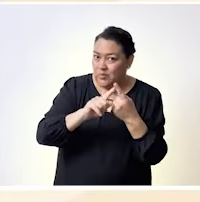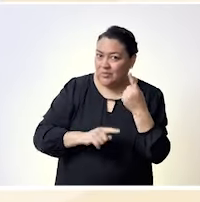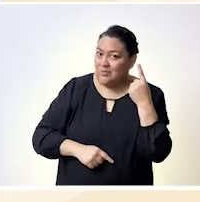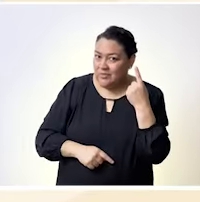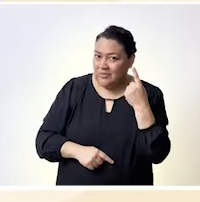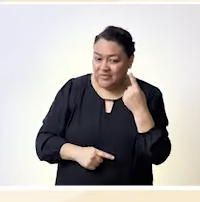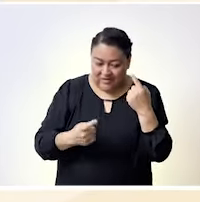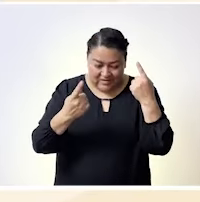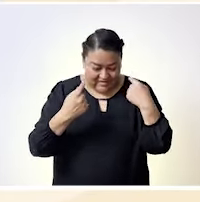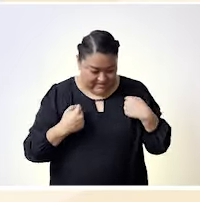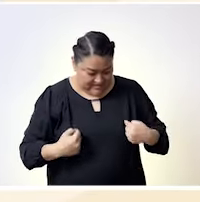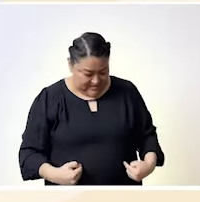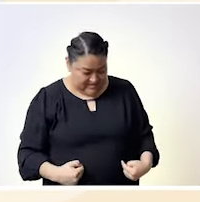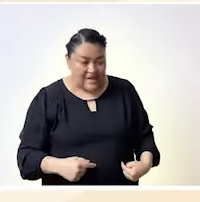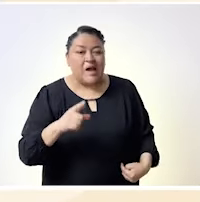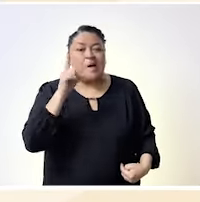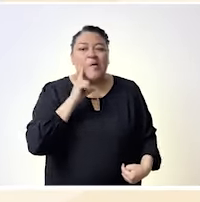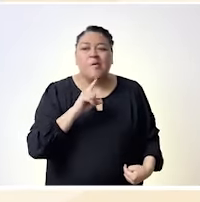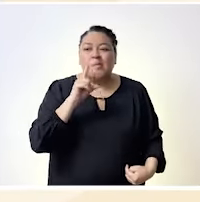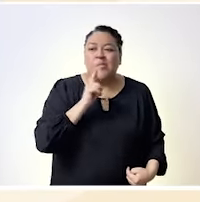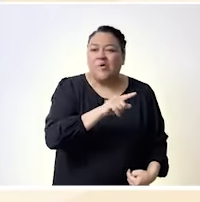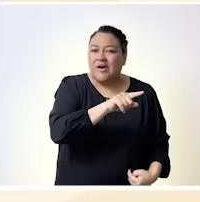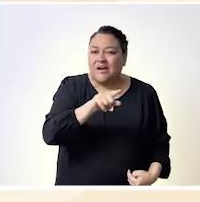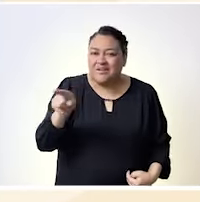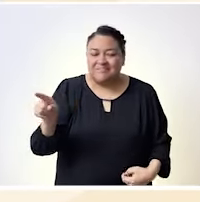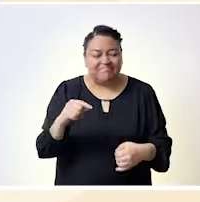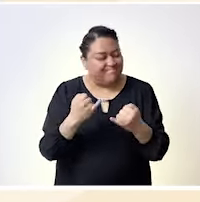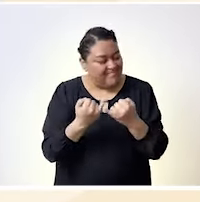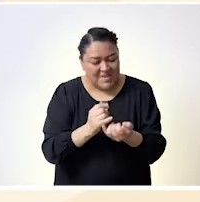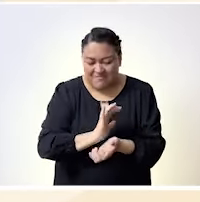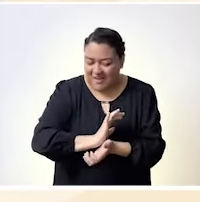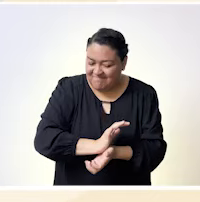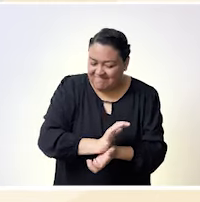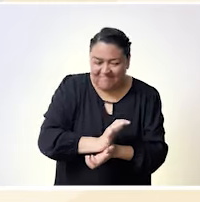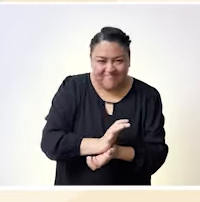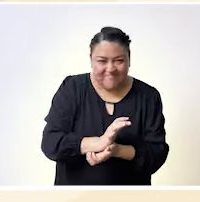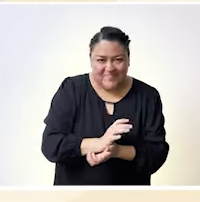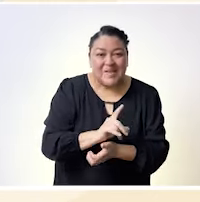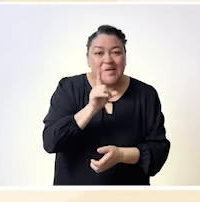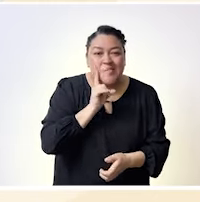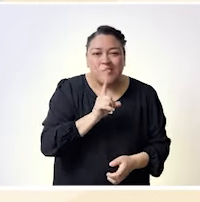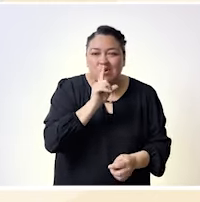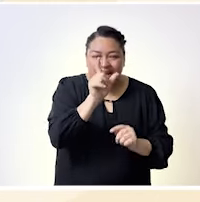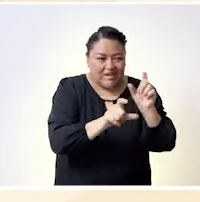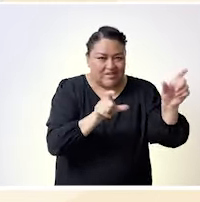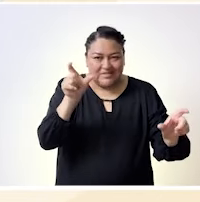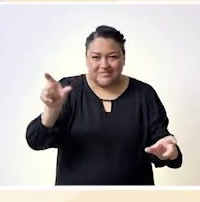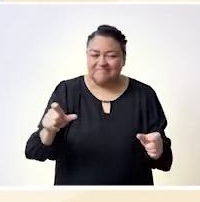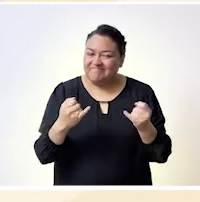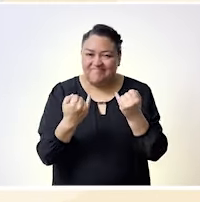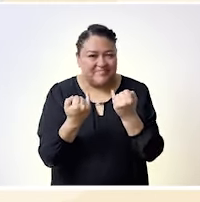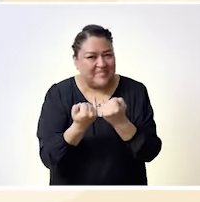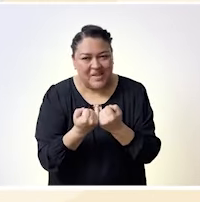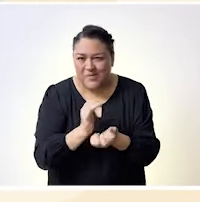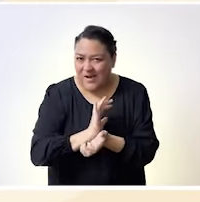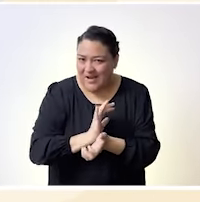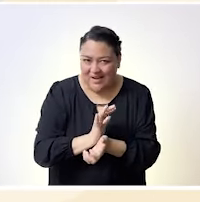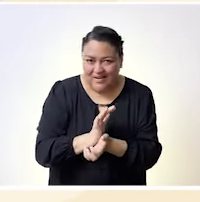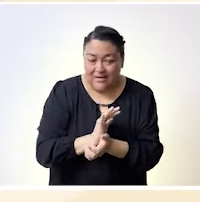tarea histórica, pero que aún así ya después que esta nación estaba constituida, pues bueno, se